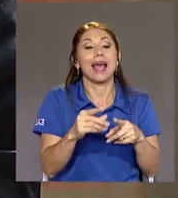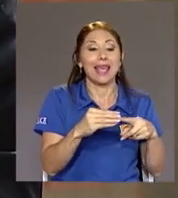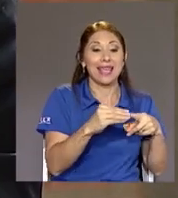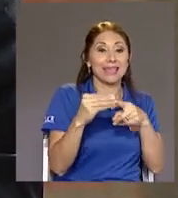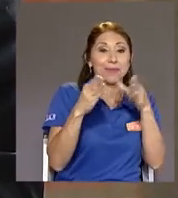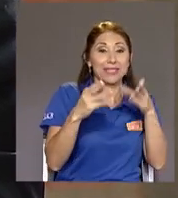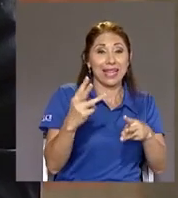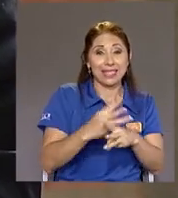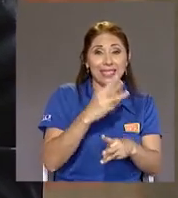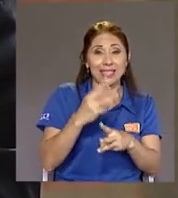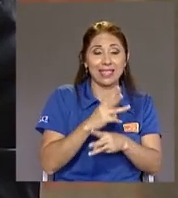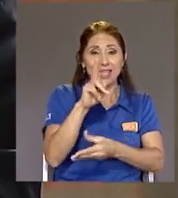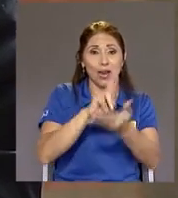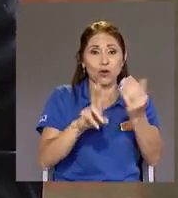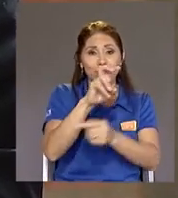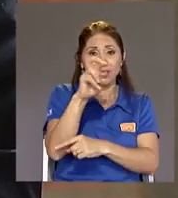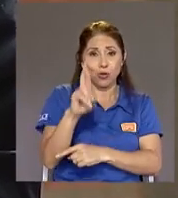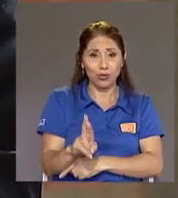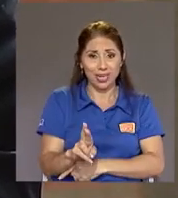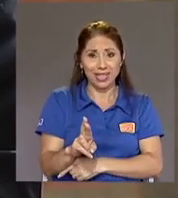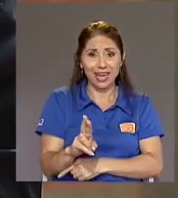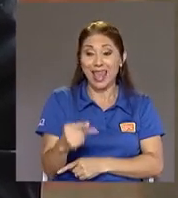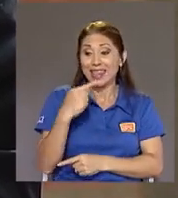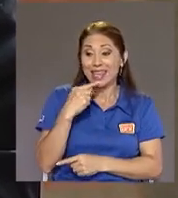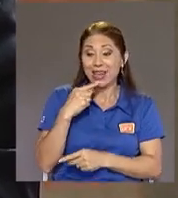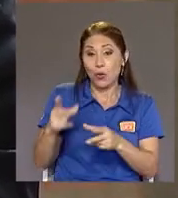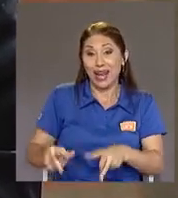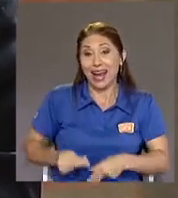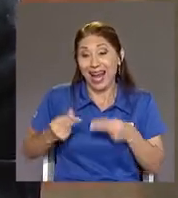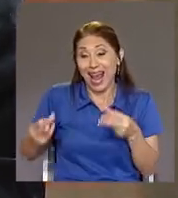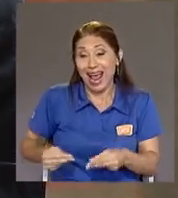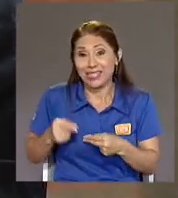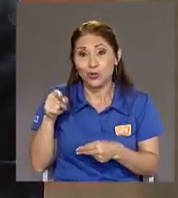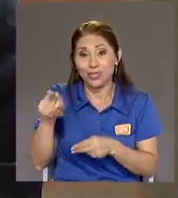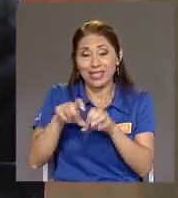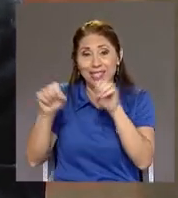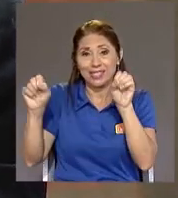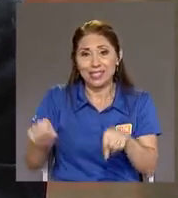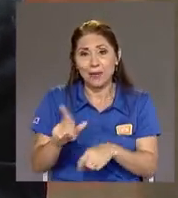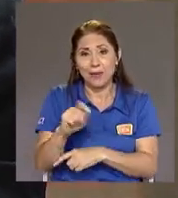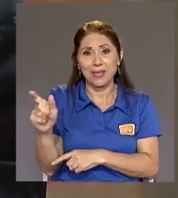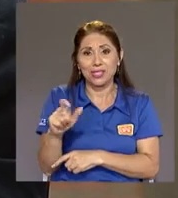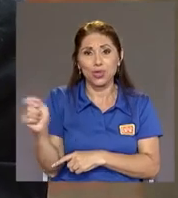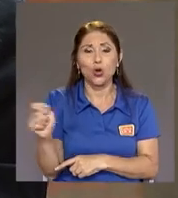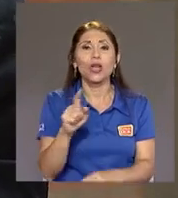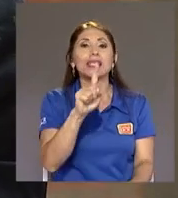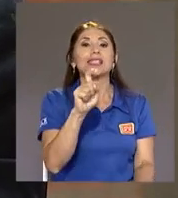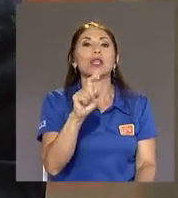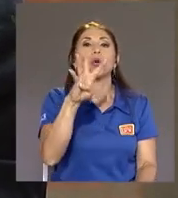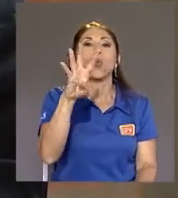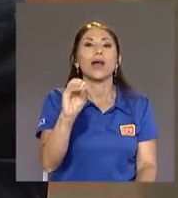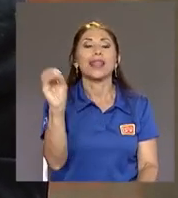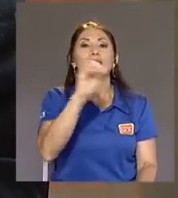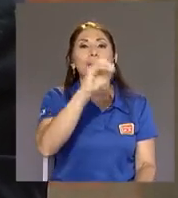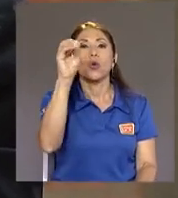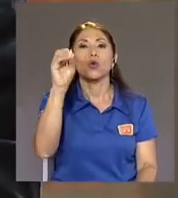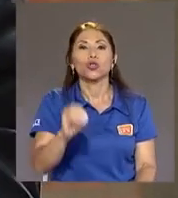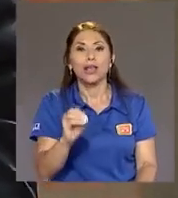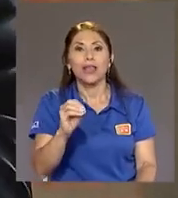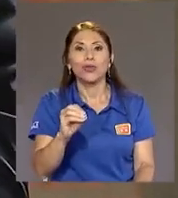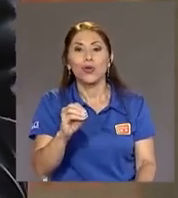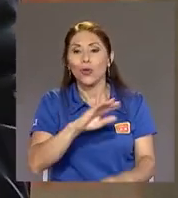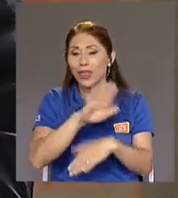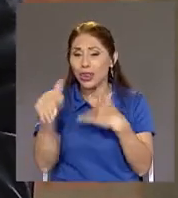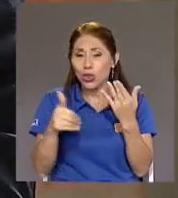Los gastos De este sistema De pensiones En 140% De la masa Salarial En el largo plazo Entonces